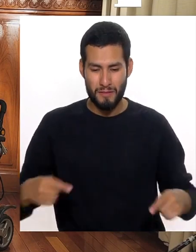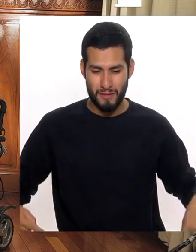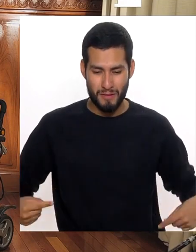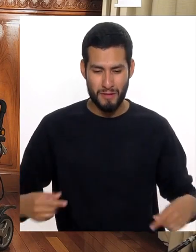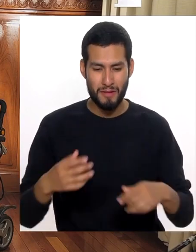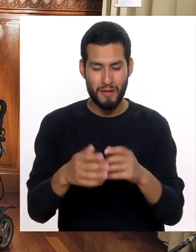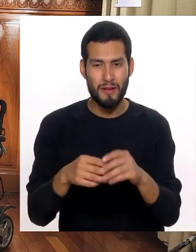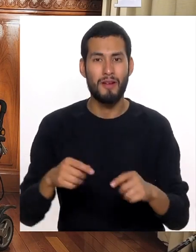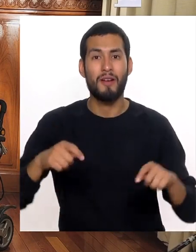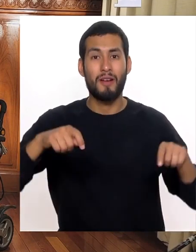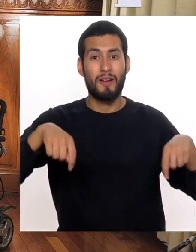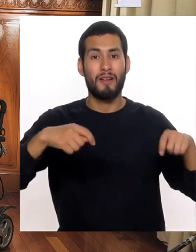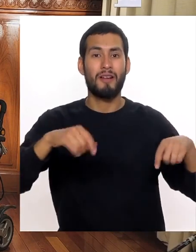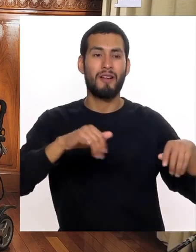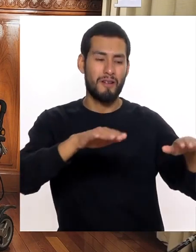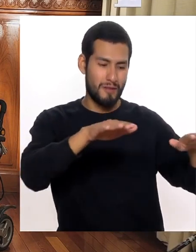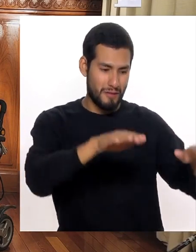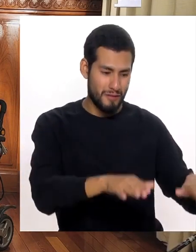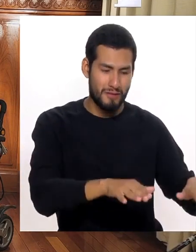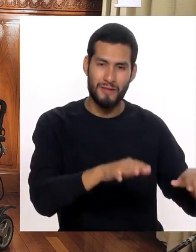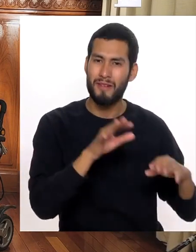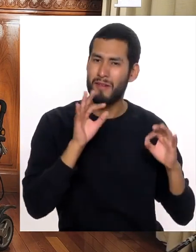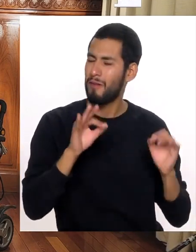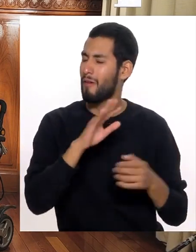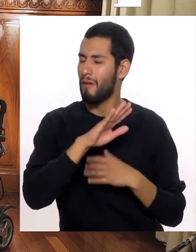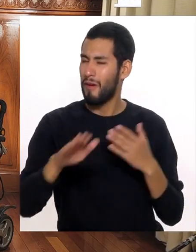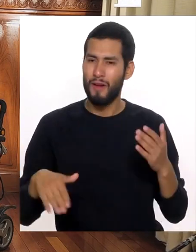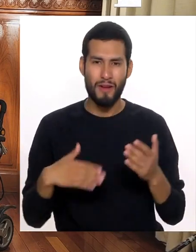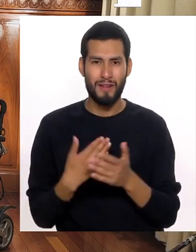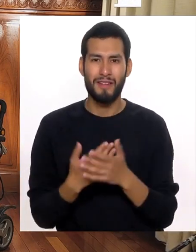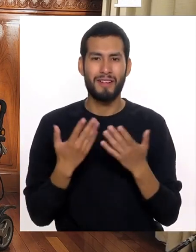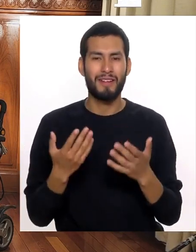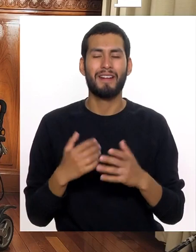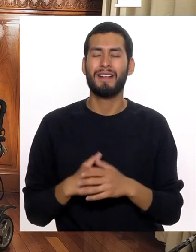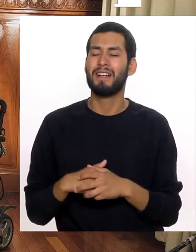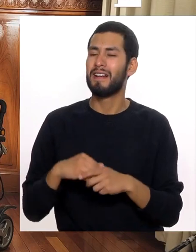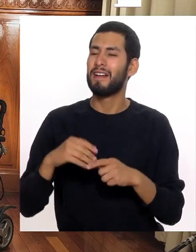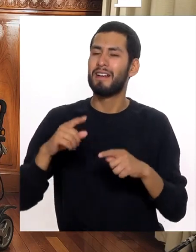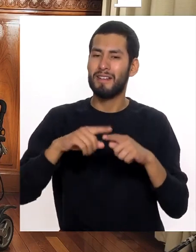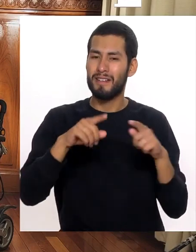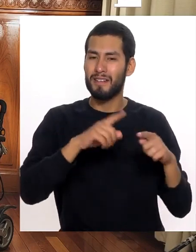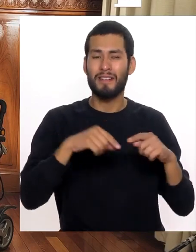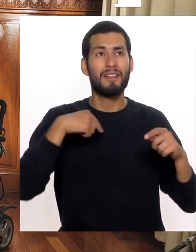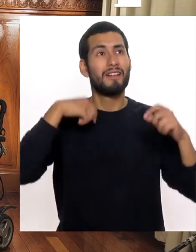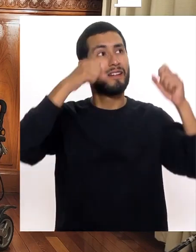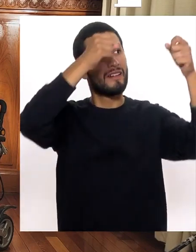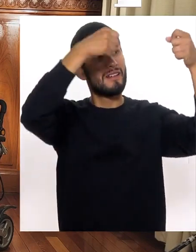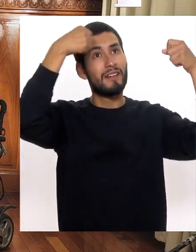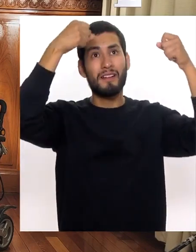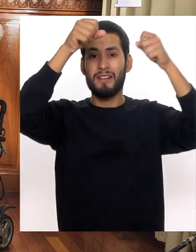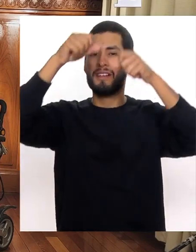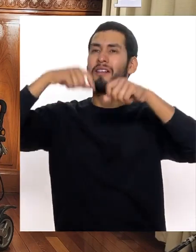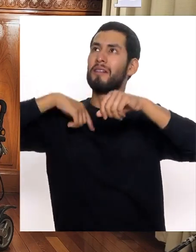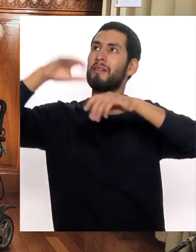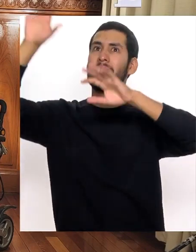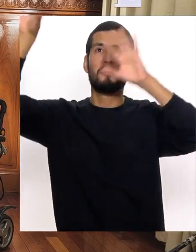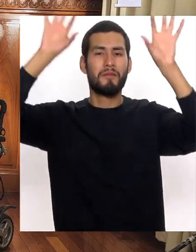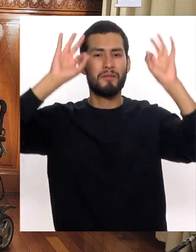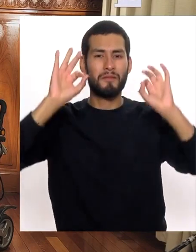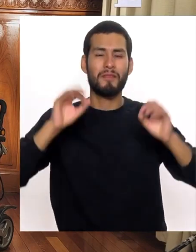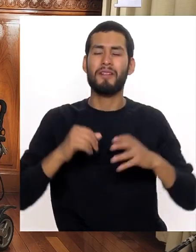tamaño Que yo puedo entrar Con la silla Mi cocina Así también Por atrás Todo Todo Los reposteros Que yo puedo